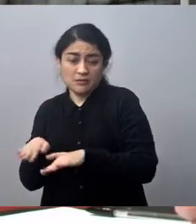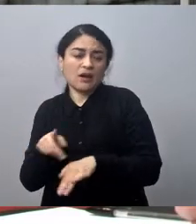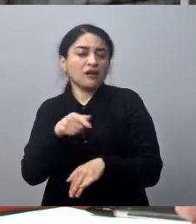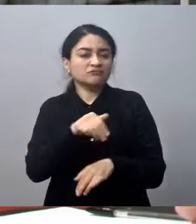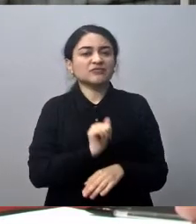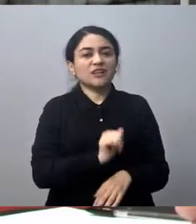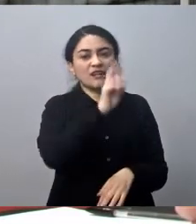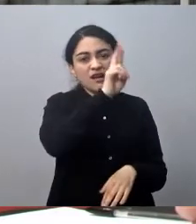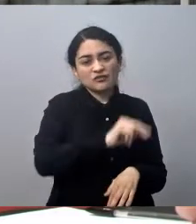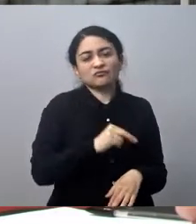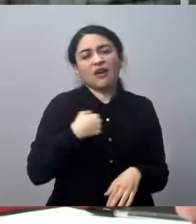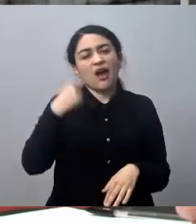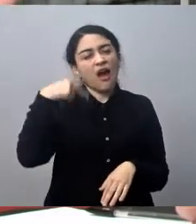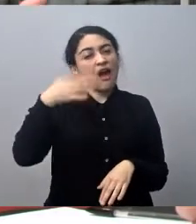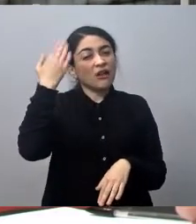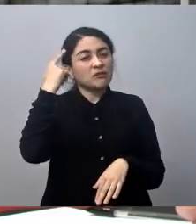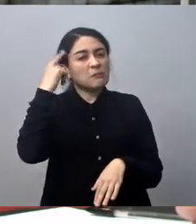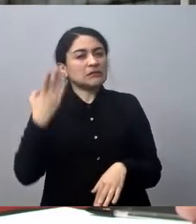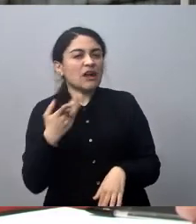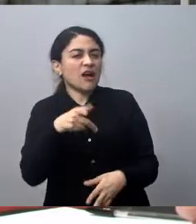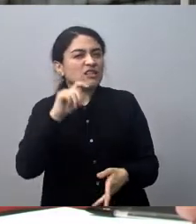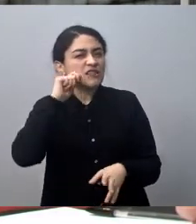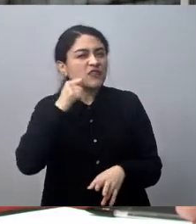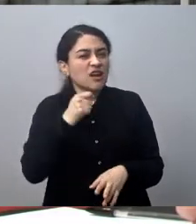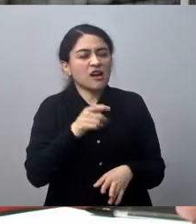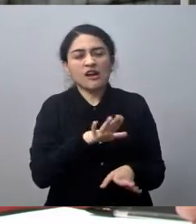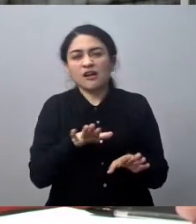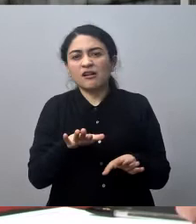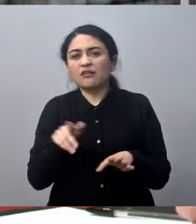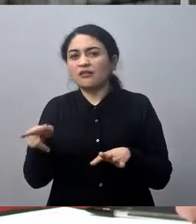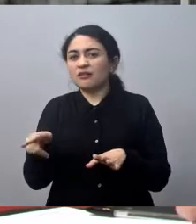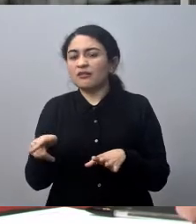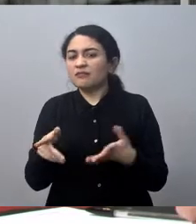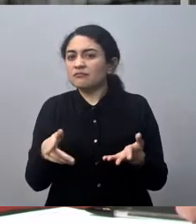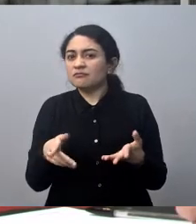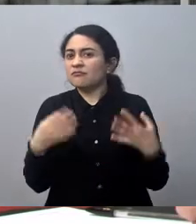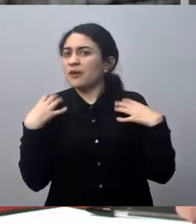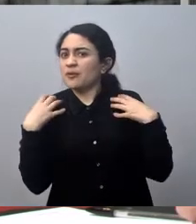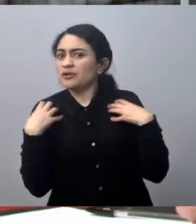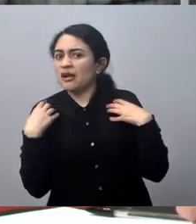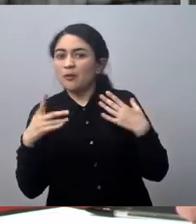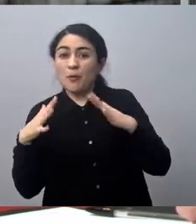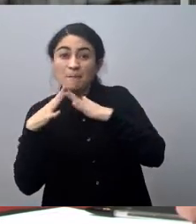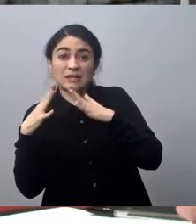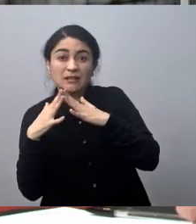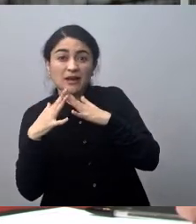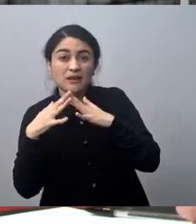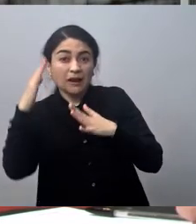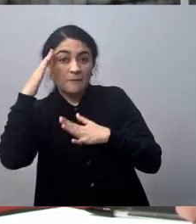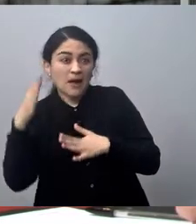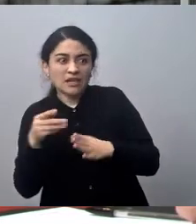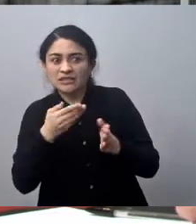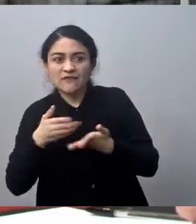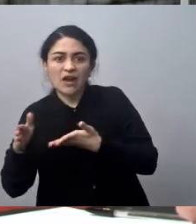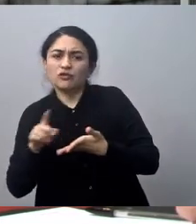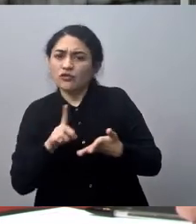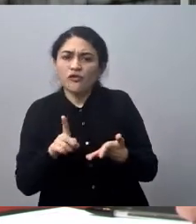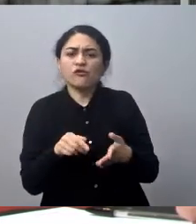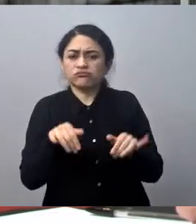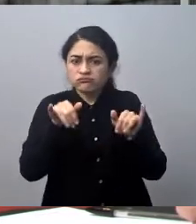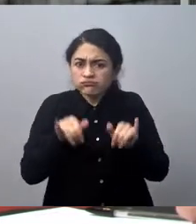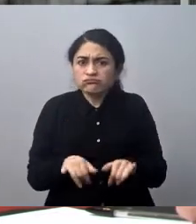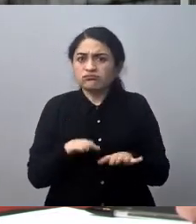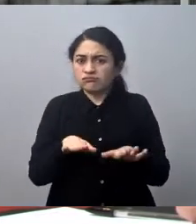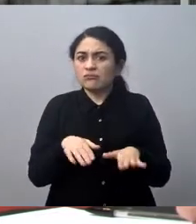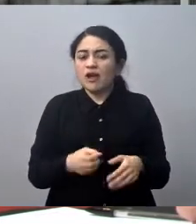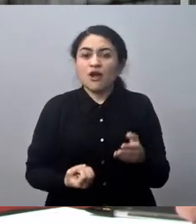en algún momento se pensó oye, pero eso significa que se va el área militar no, no, no por eso que se está planteando hacer una